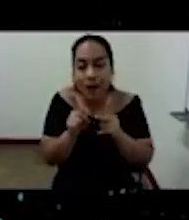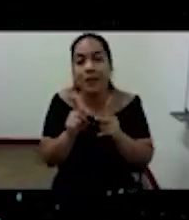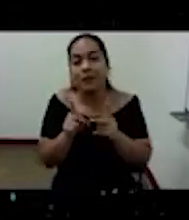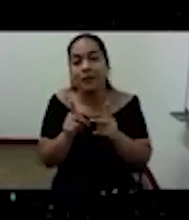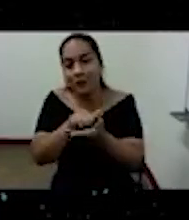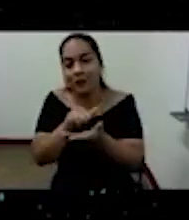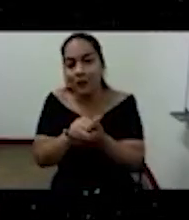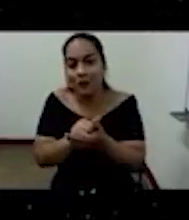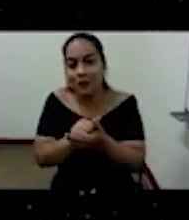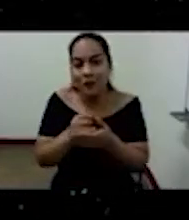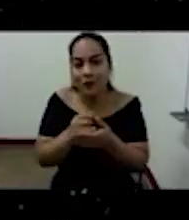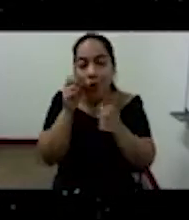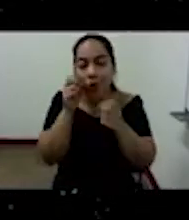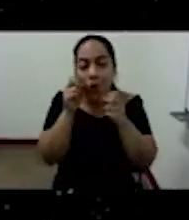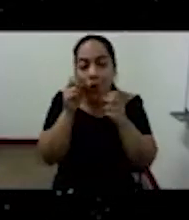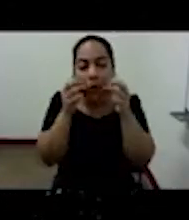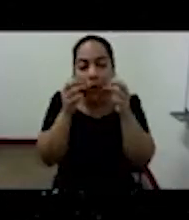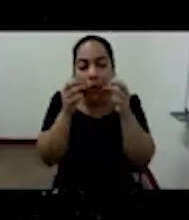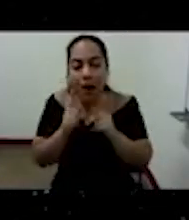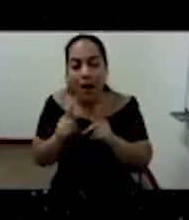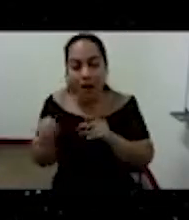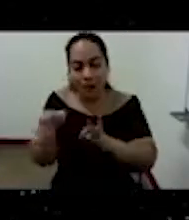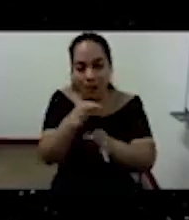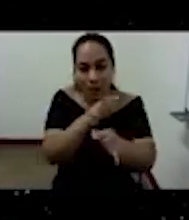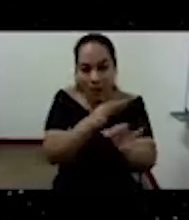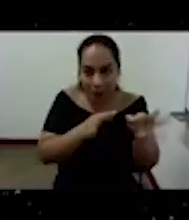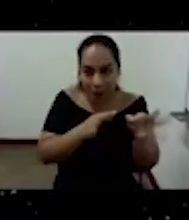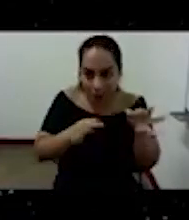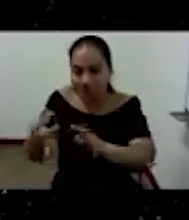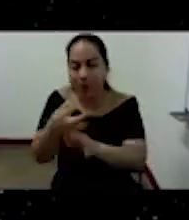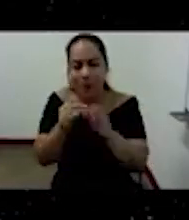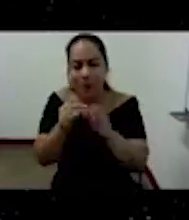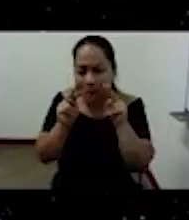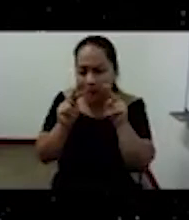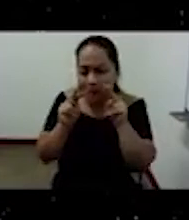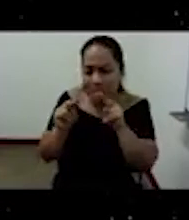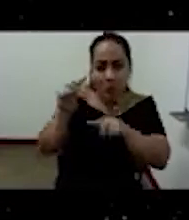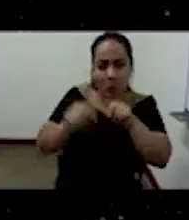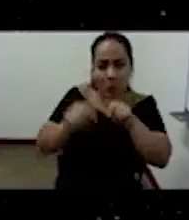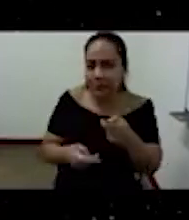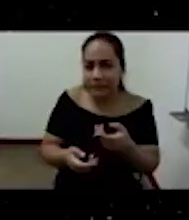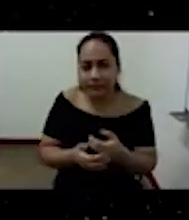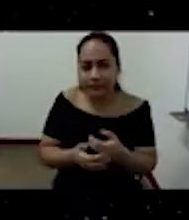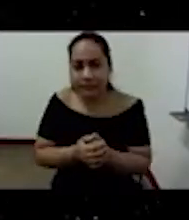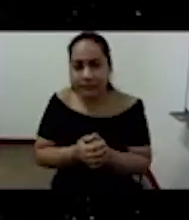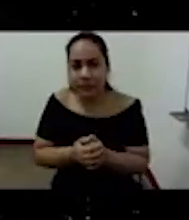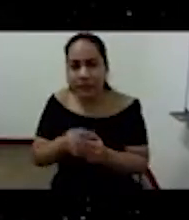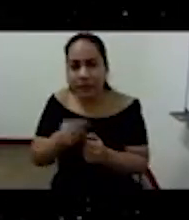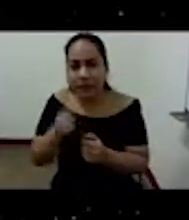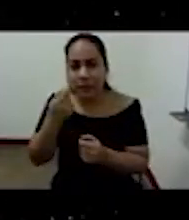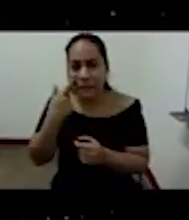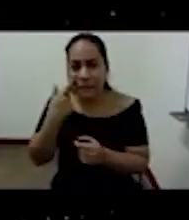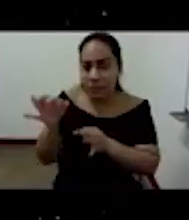hombre está destrozando